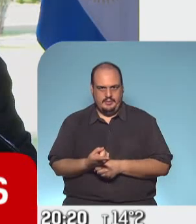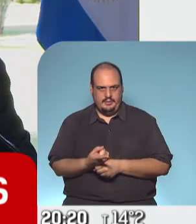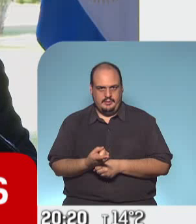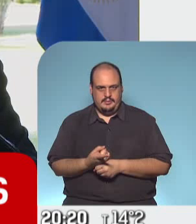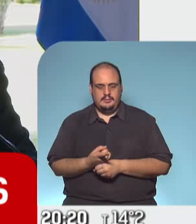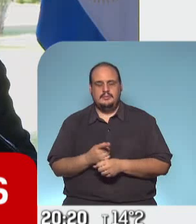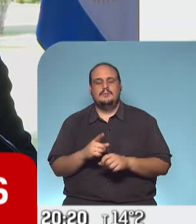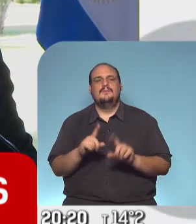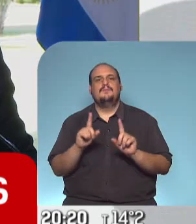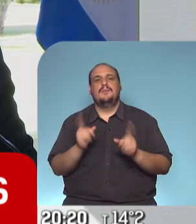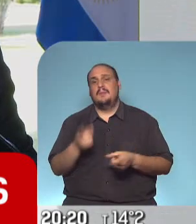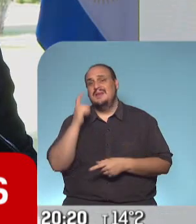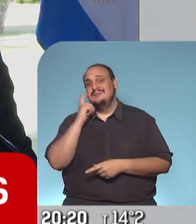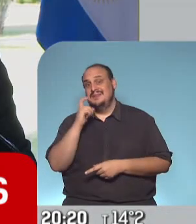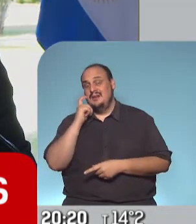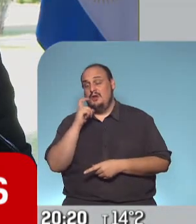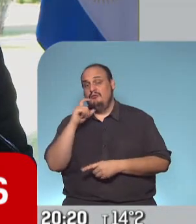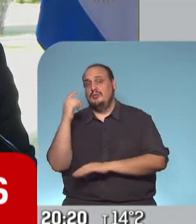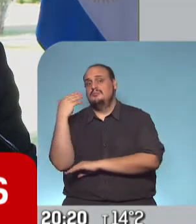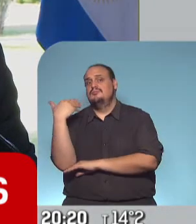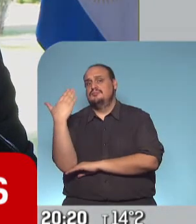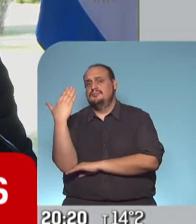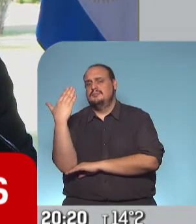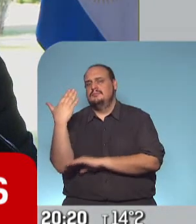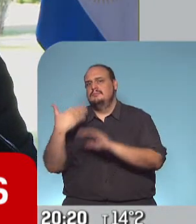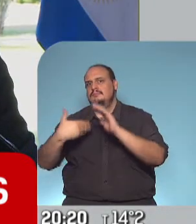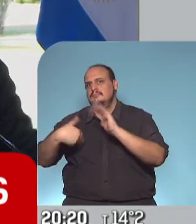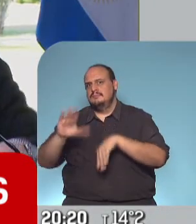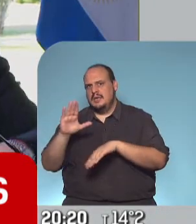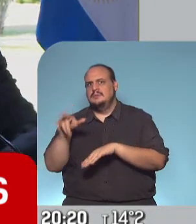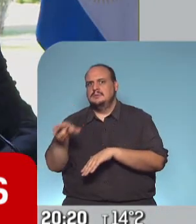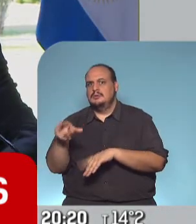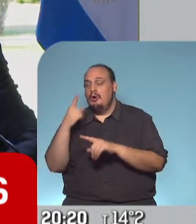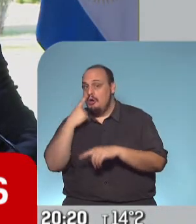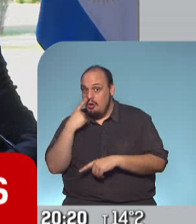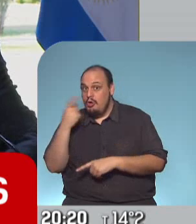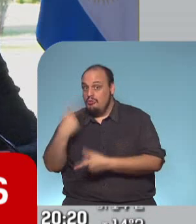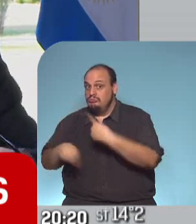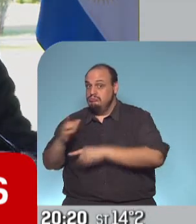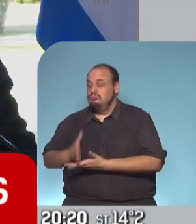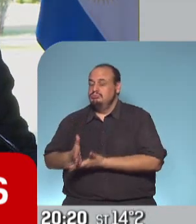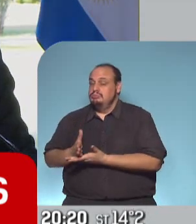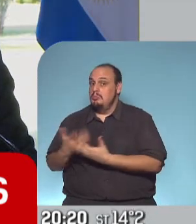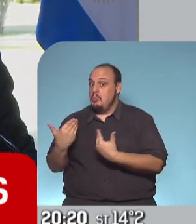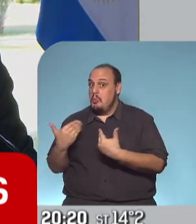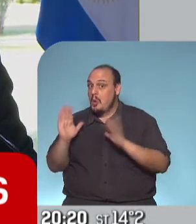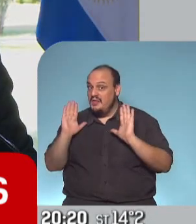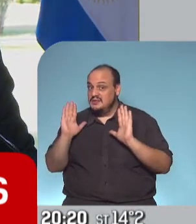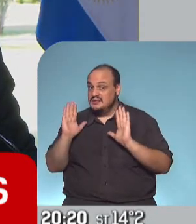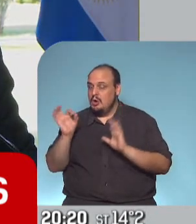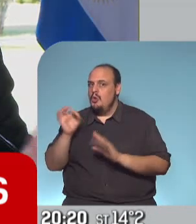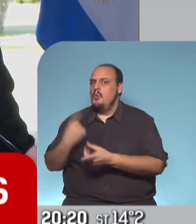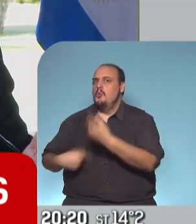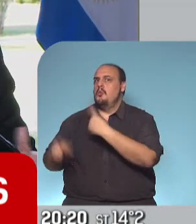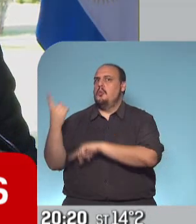ves a Axel Kicillof con un discurso que hace mucho más hincapié en la posibilidad de volver atrás y también dice no tenemos que volver atrás o